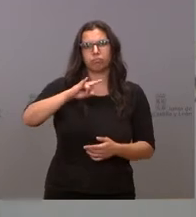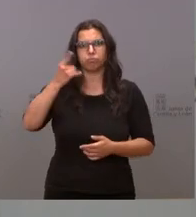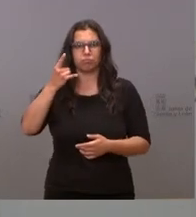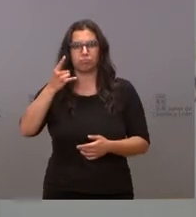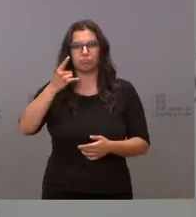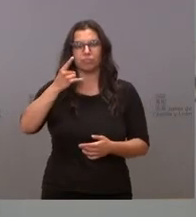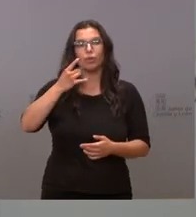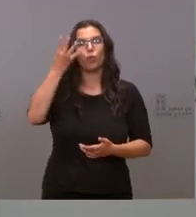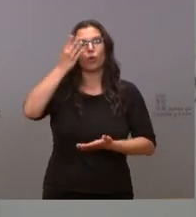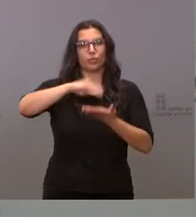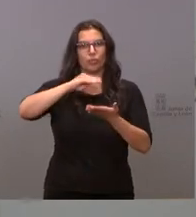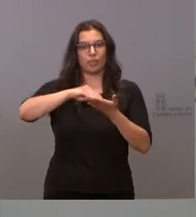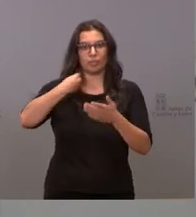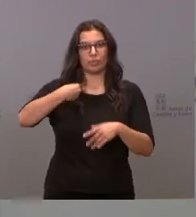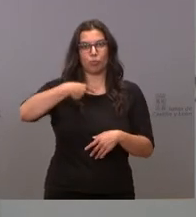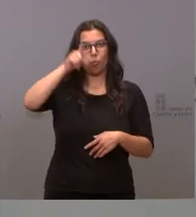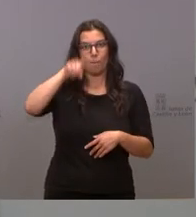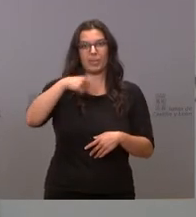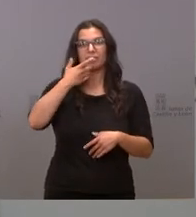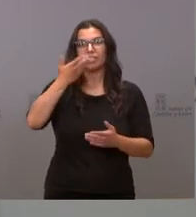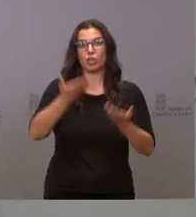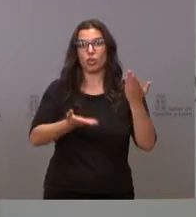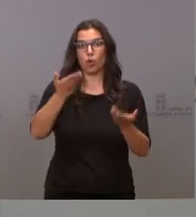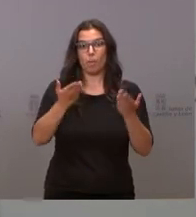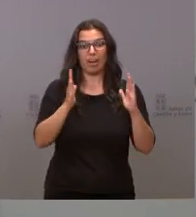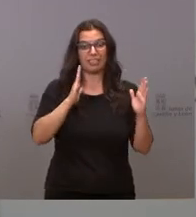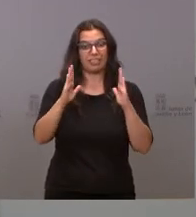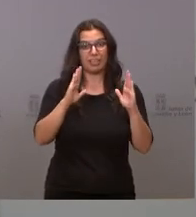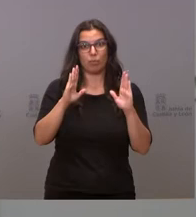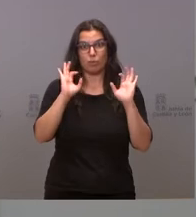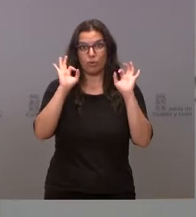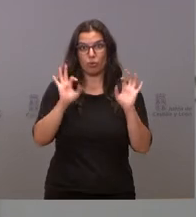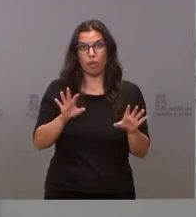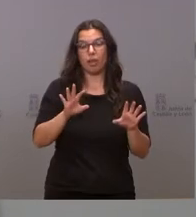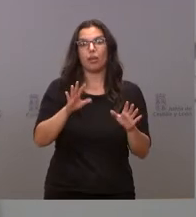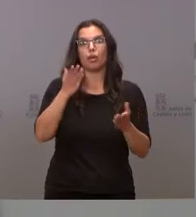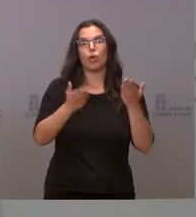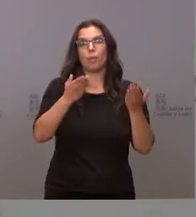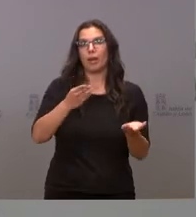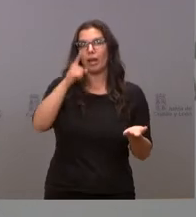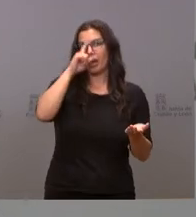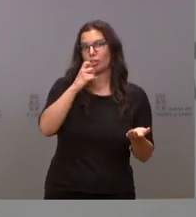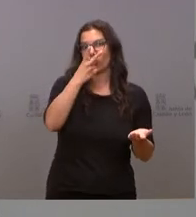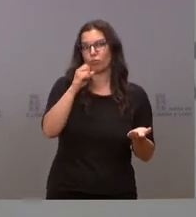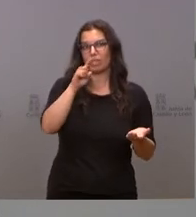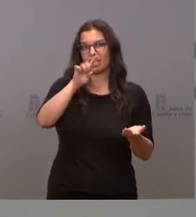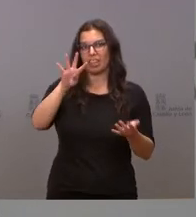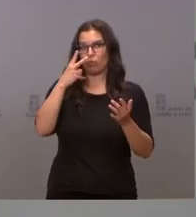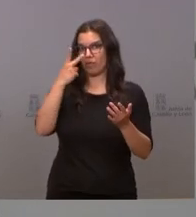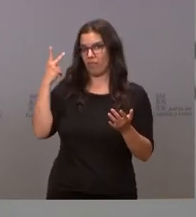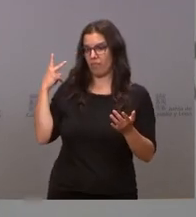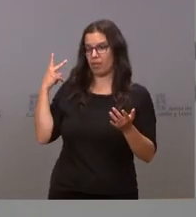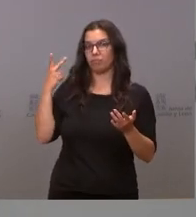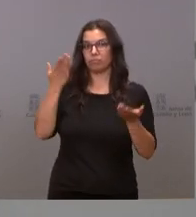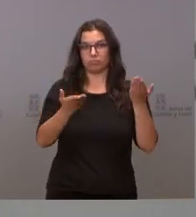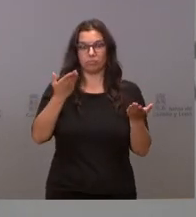el primer mes con respecto a las del mismo periodo del 2019. El importe